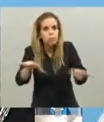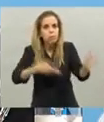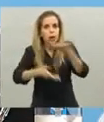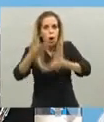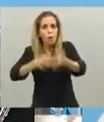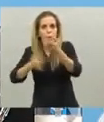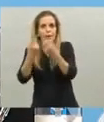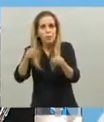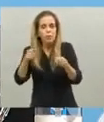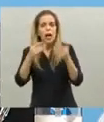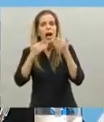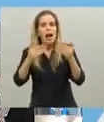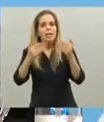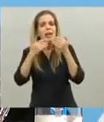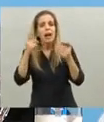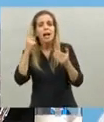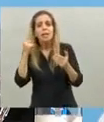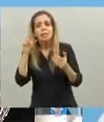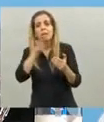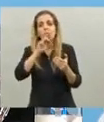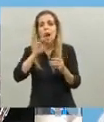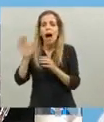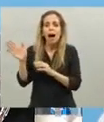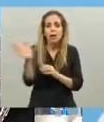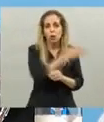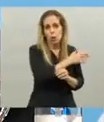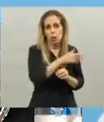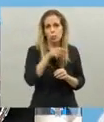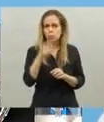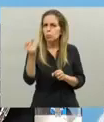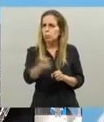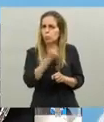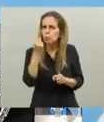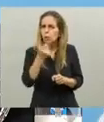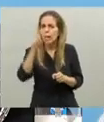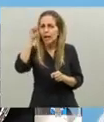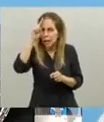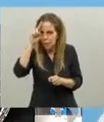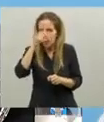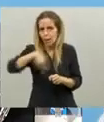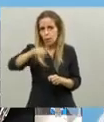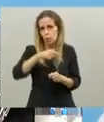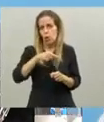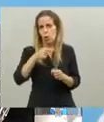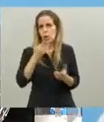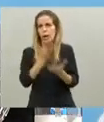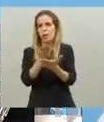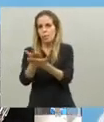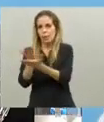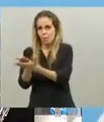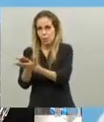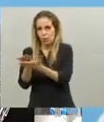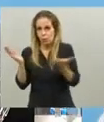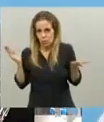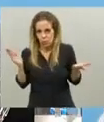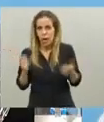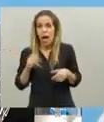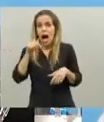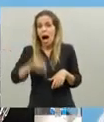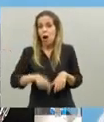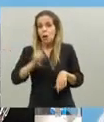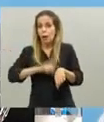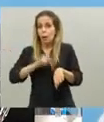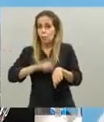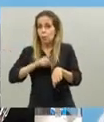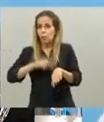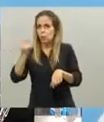gracias a todos y a todas porque estamos logrando algo que nos hemos propuesto y esto es un éxito nuestro y ahora que viene el momento